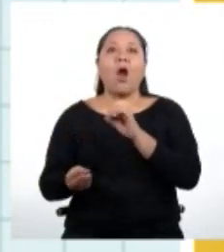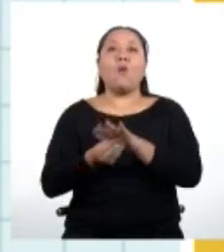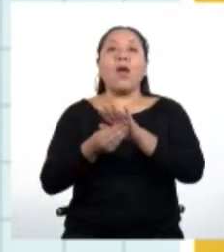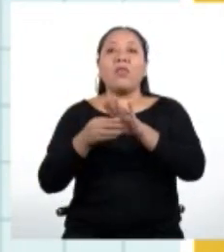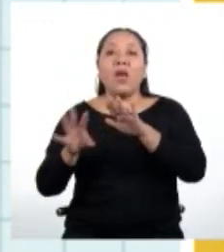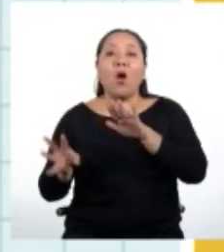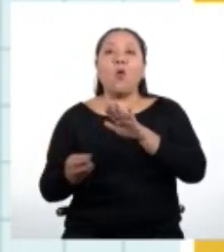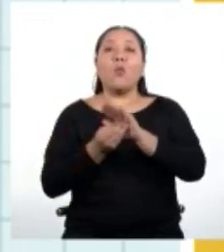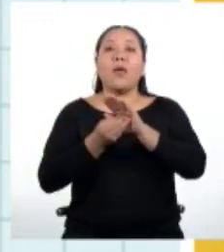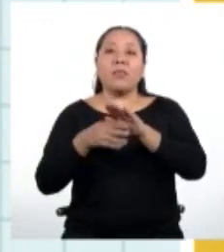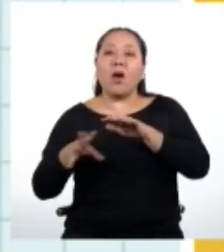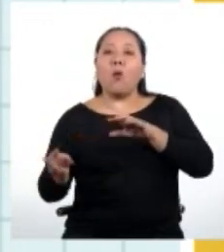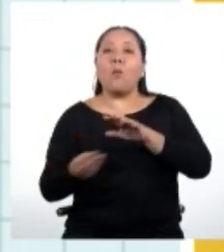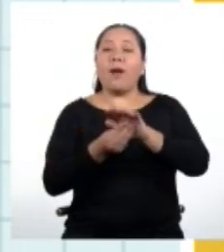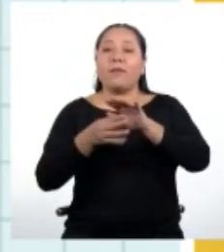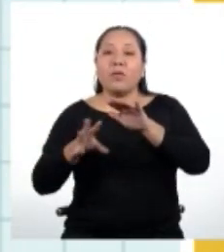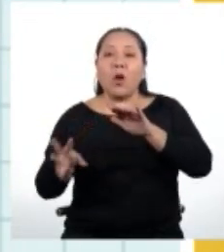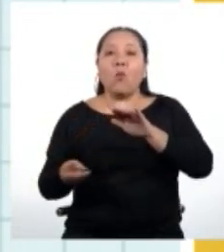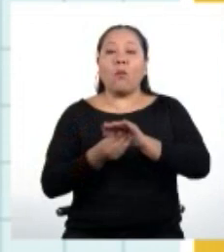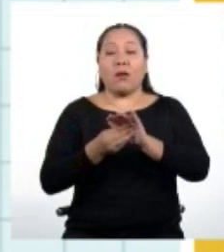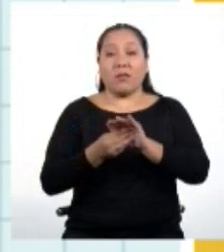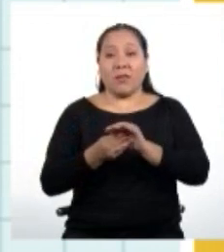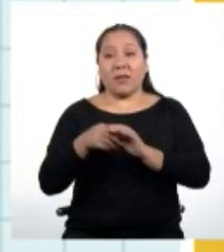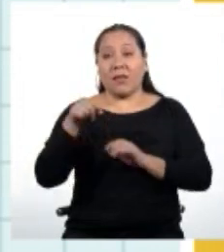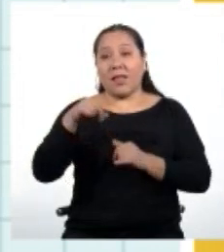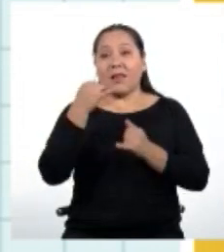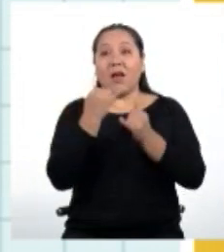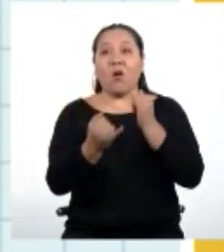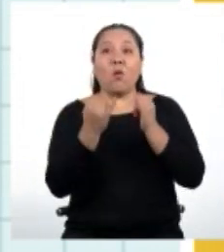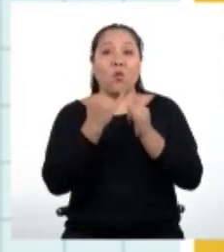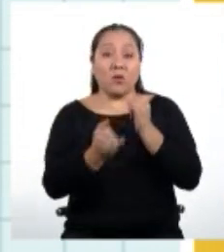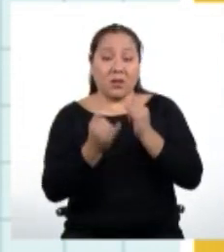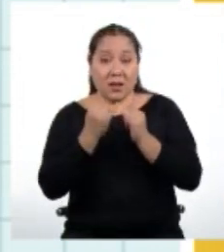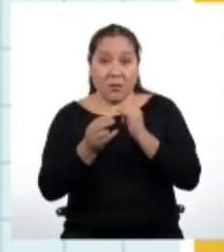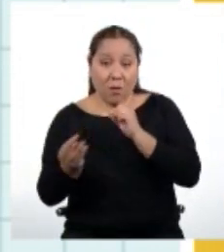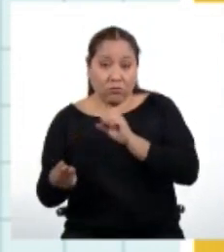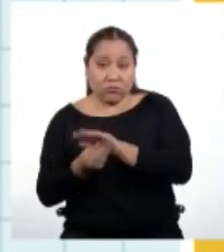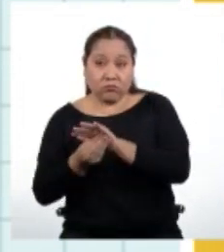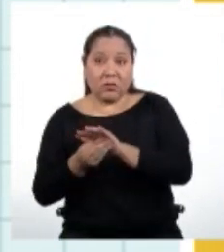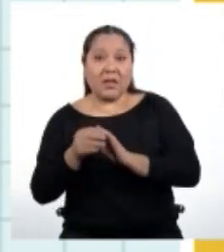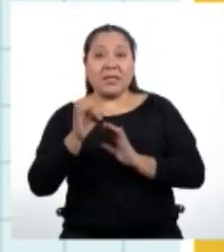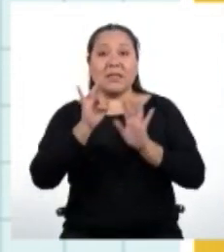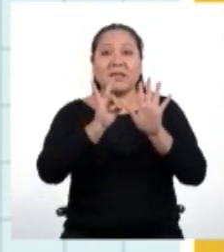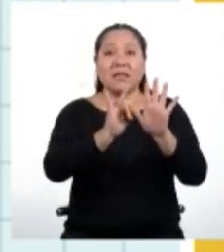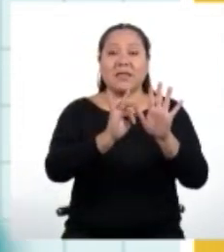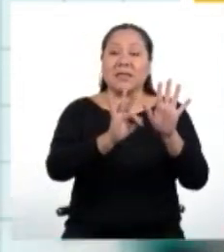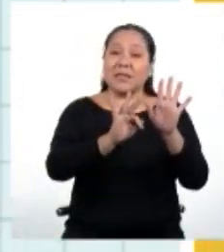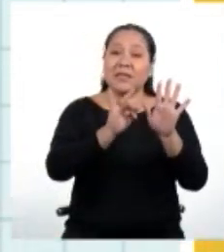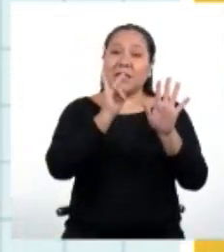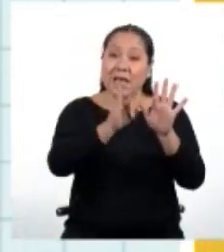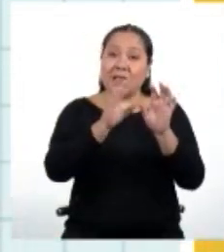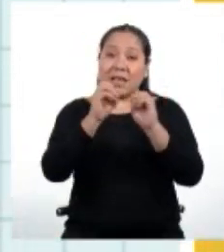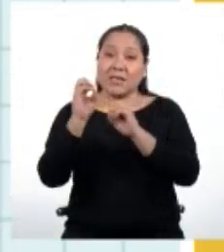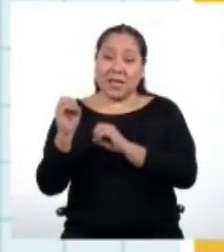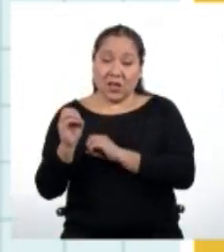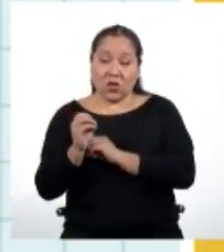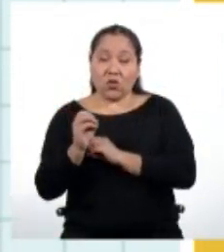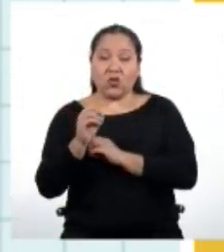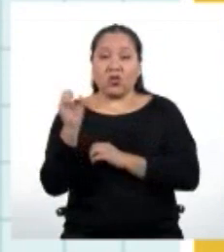ahorro cada mes, siendo la última cuota de 700 soles. Veamos juntos.